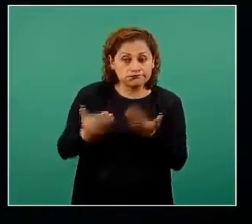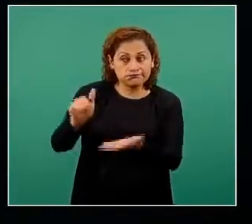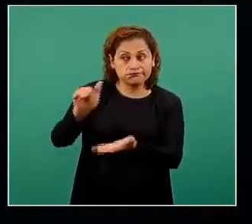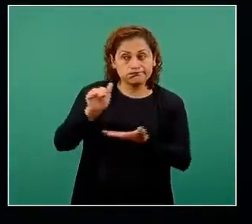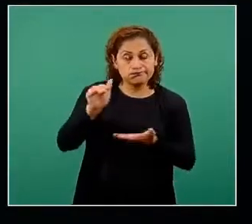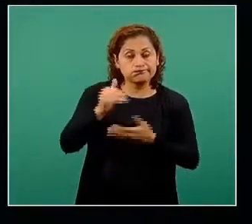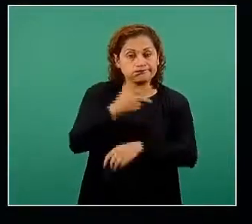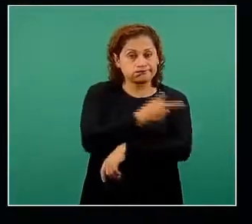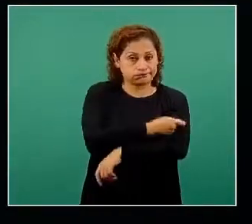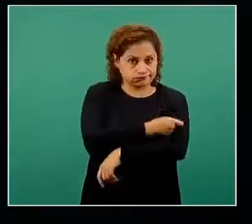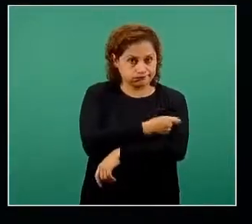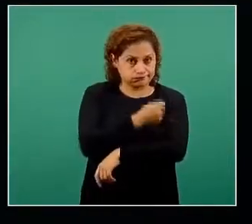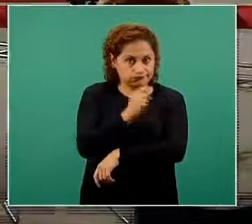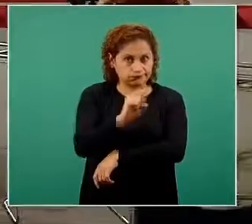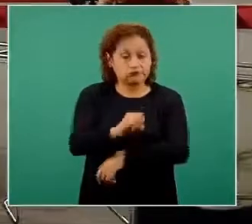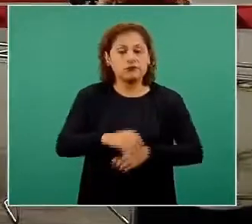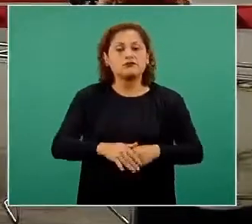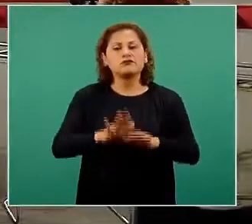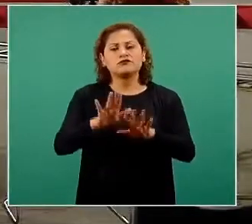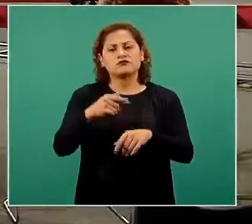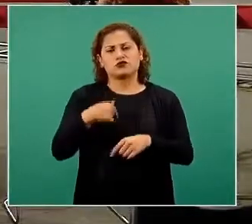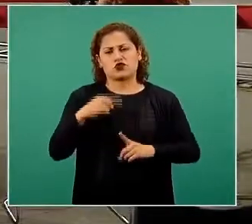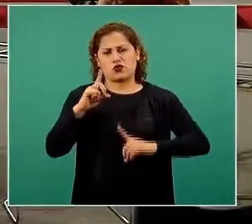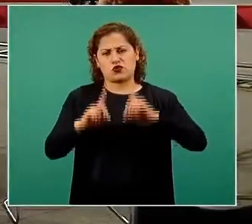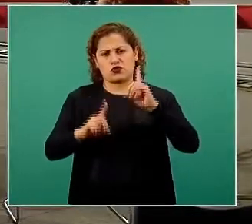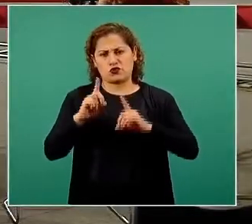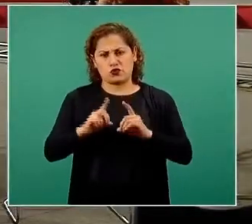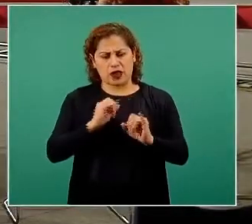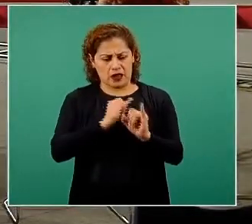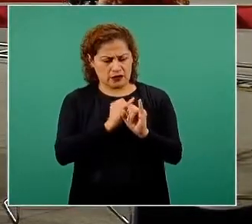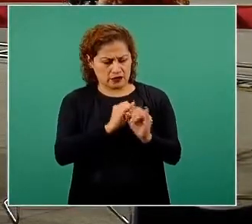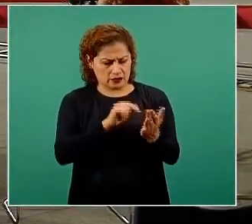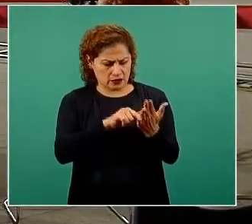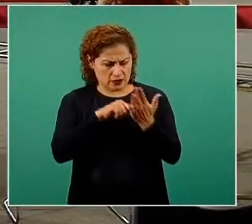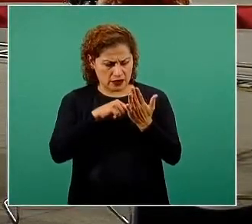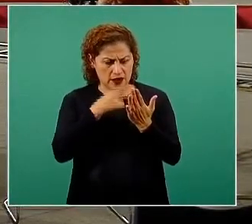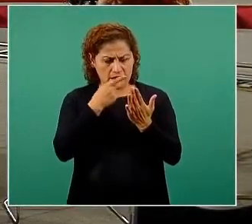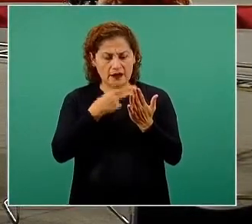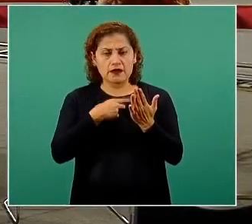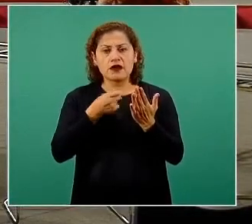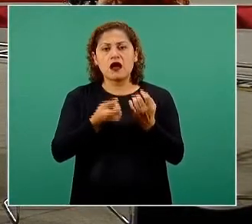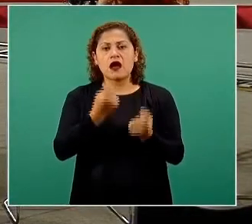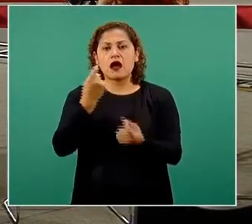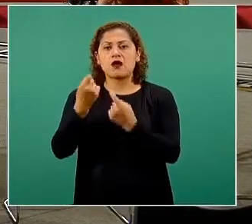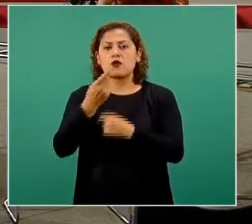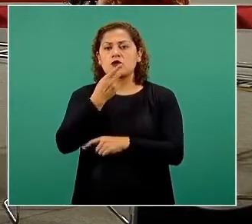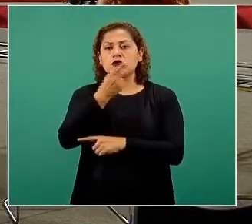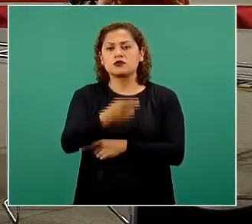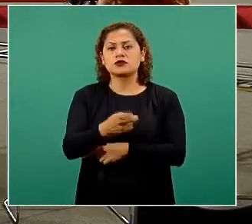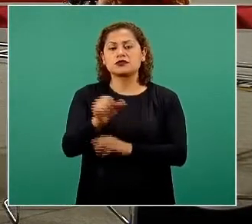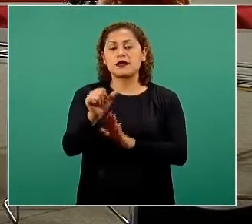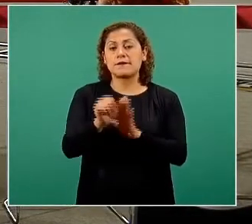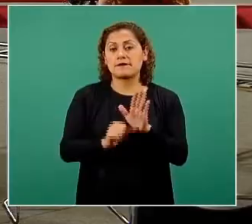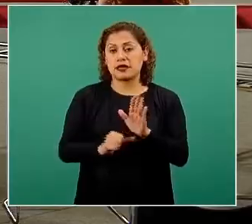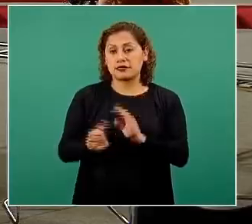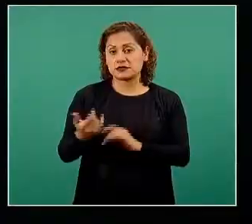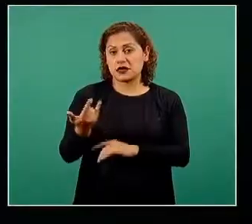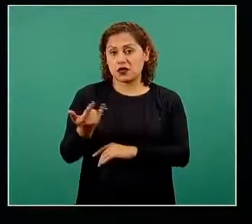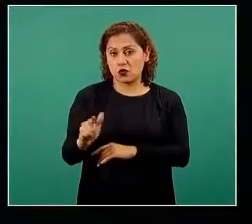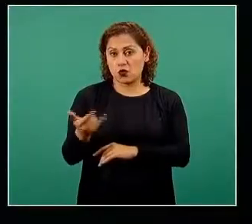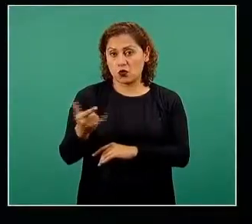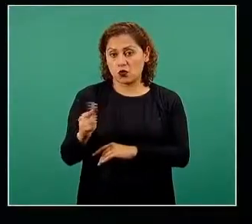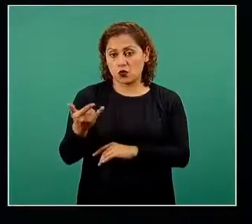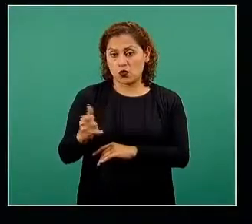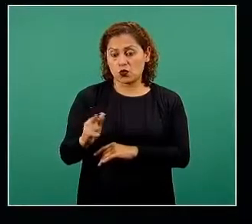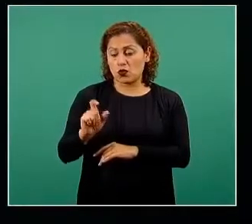vacunas hay una duda que he estado checando aquí en redes sociales que en algunos mencionaban que en el mes de julio esperaban